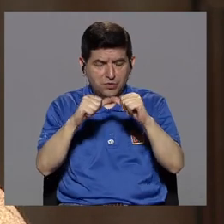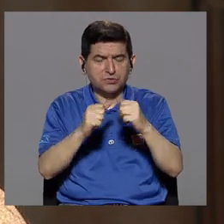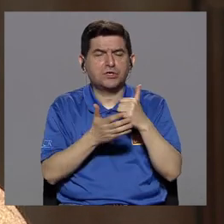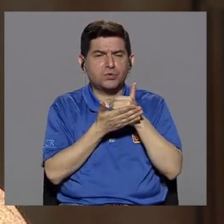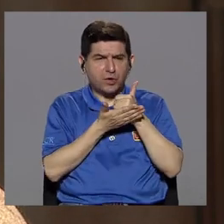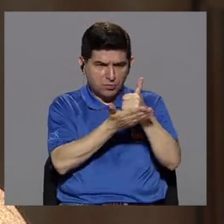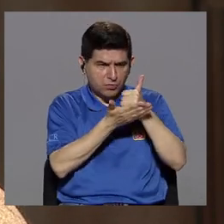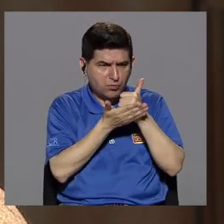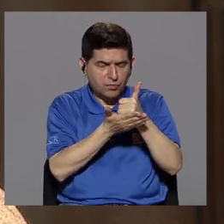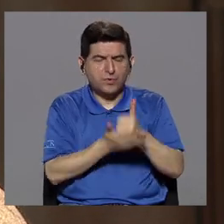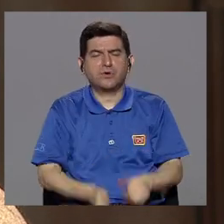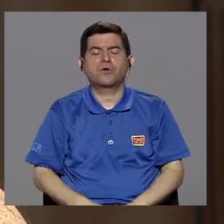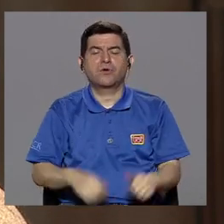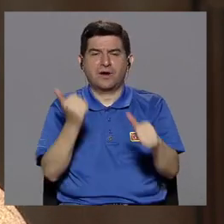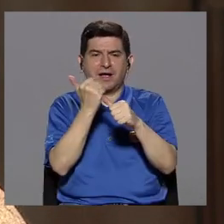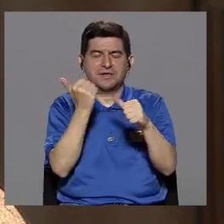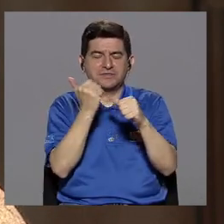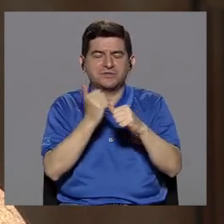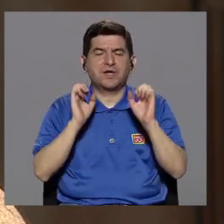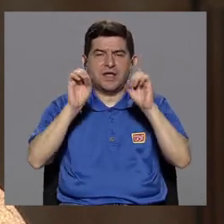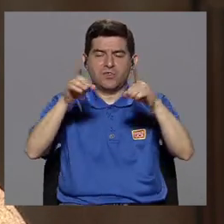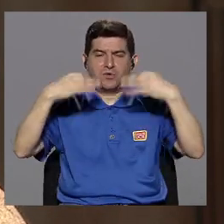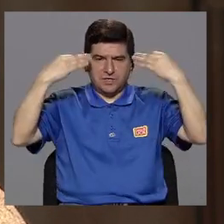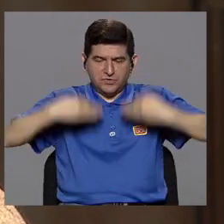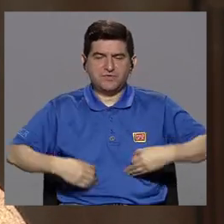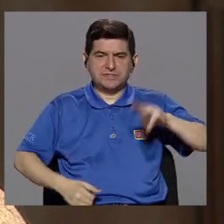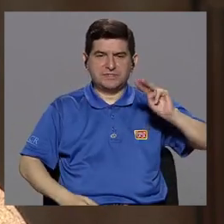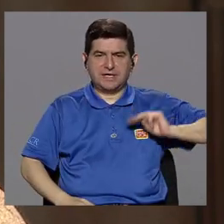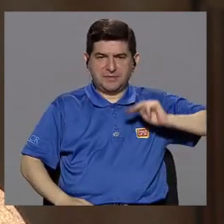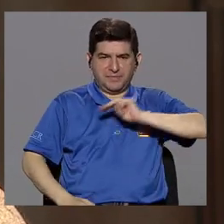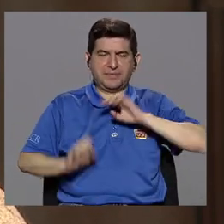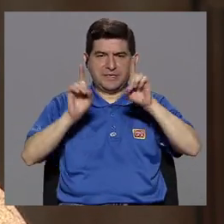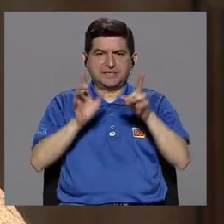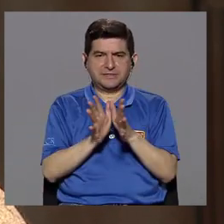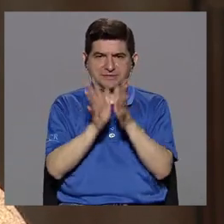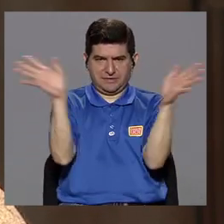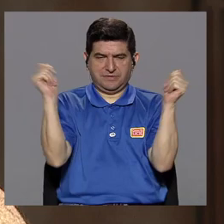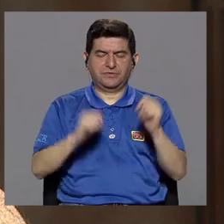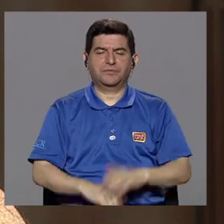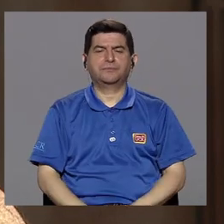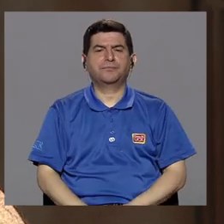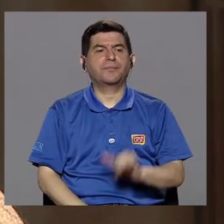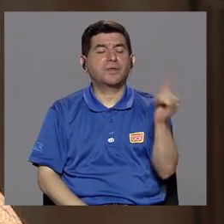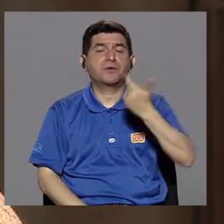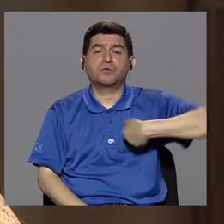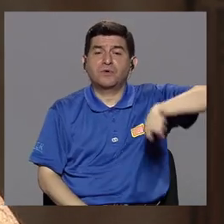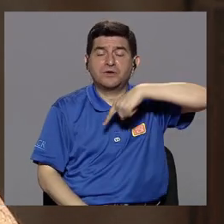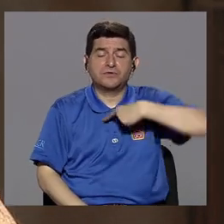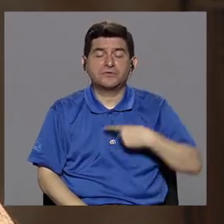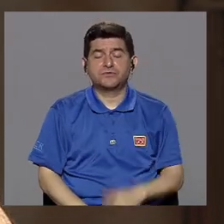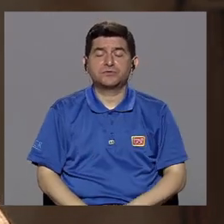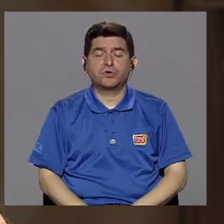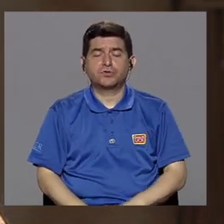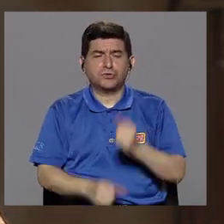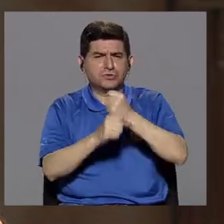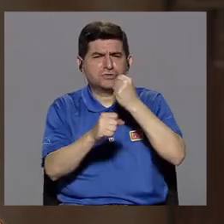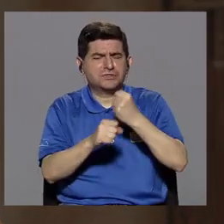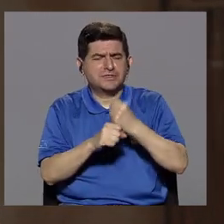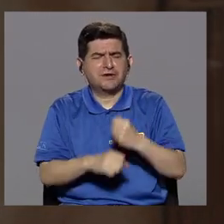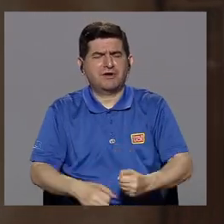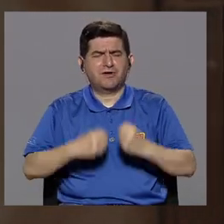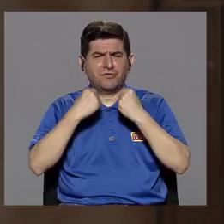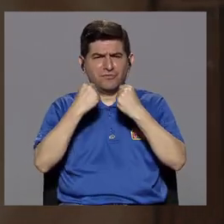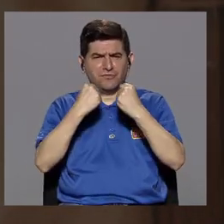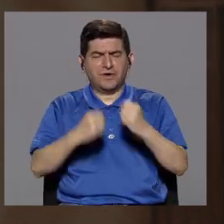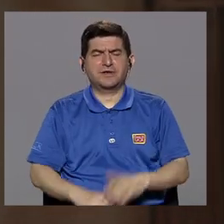con las Asesorías de Educación Física del MEP. También hemos tenido una colaboración muy estrecha con la Red Costarricense